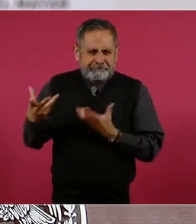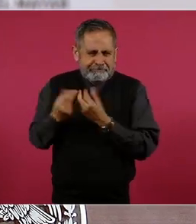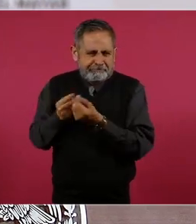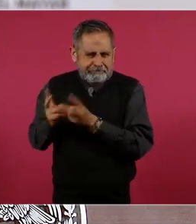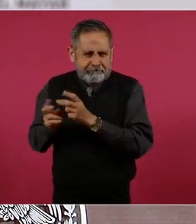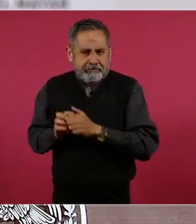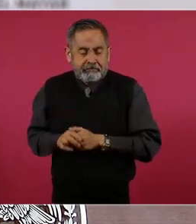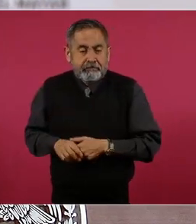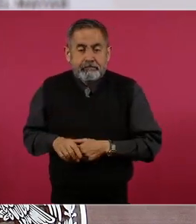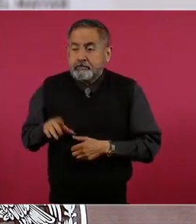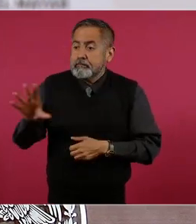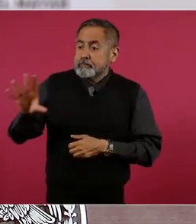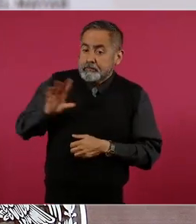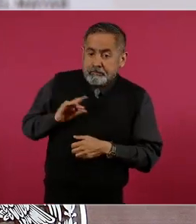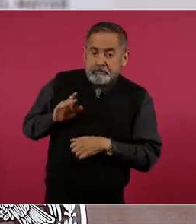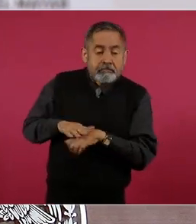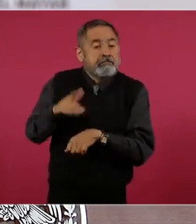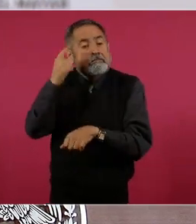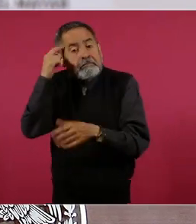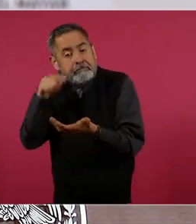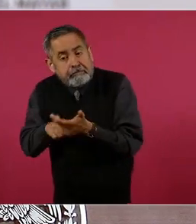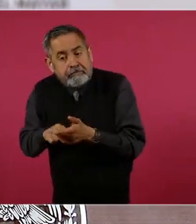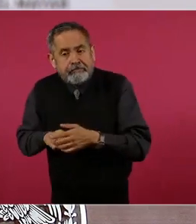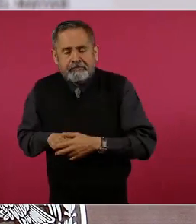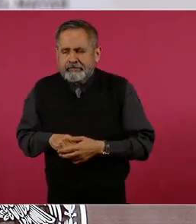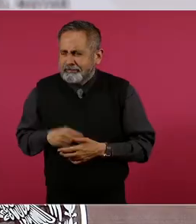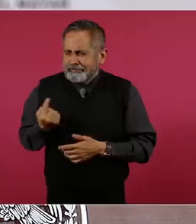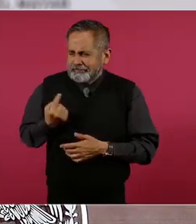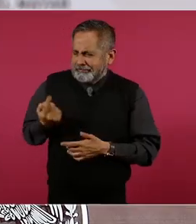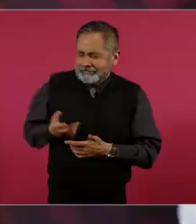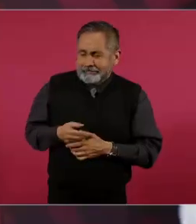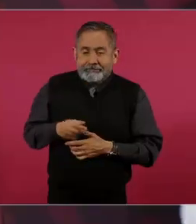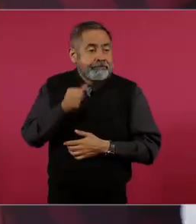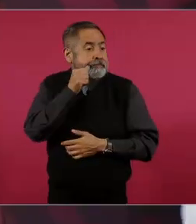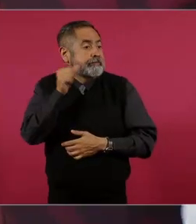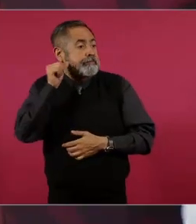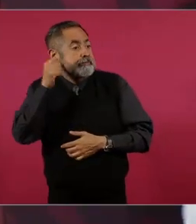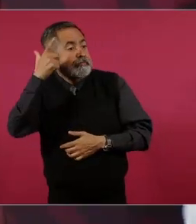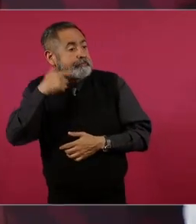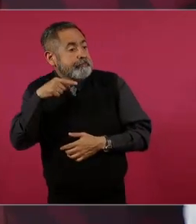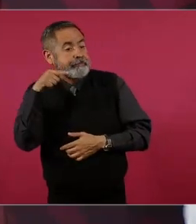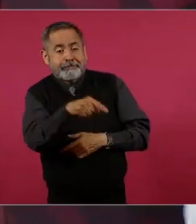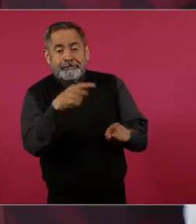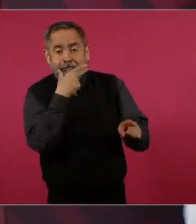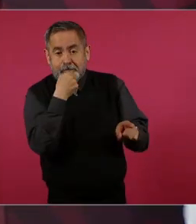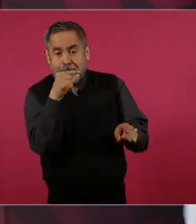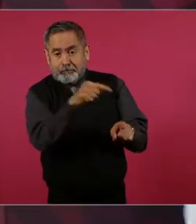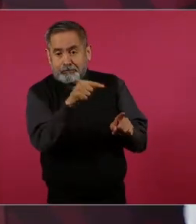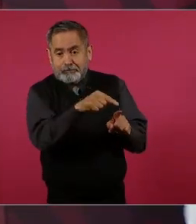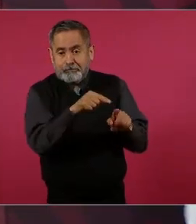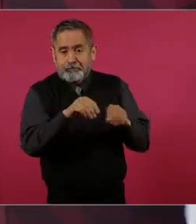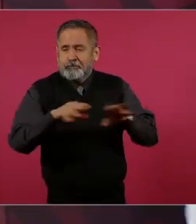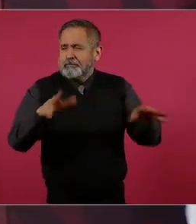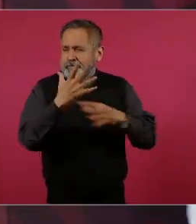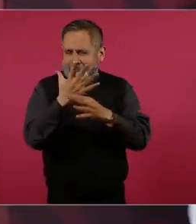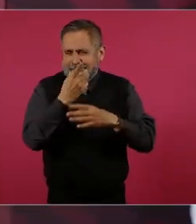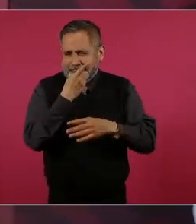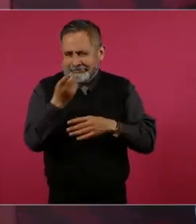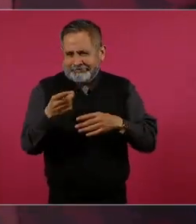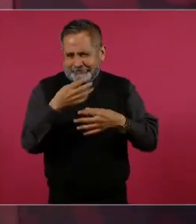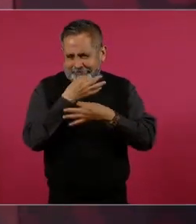Entonces, me dice, ¿qué crees que anoche declaró este señor?